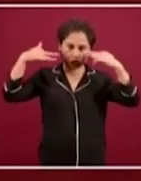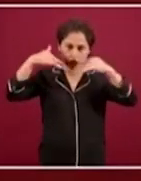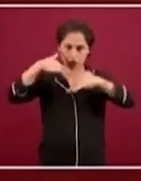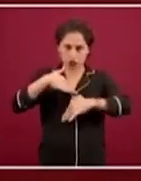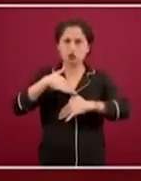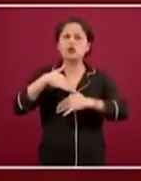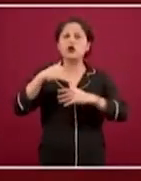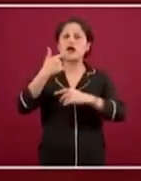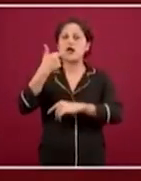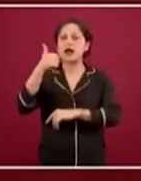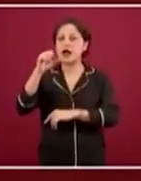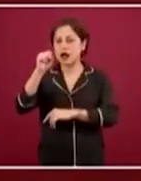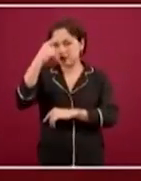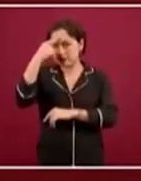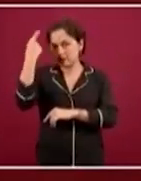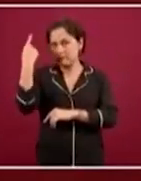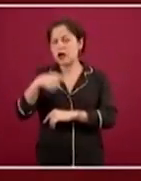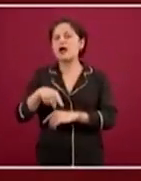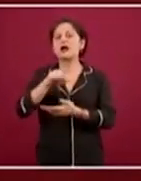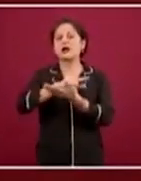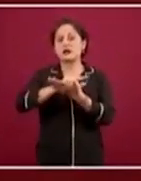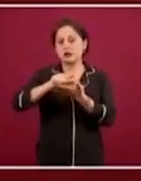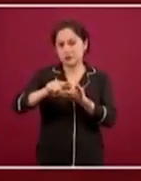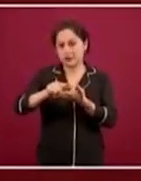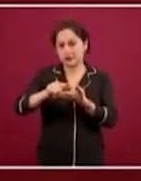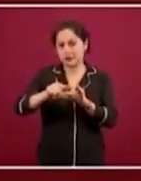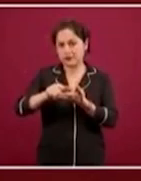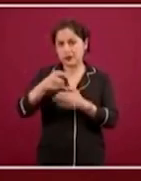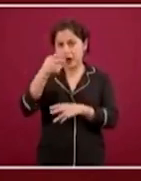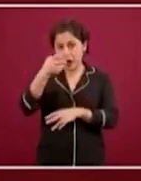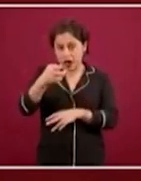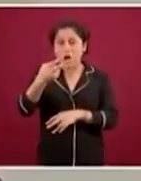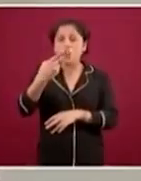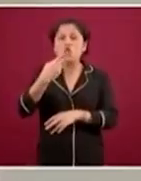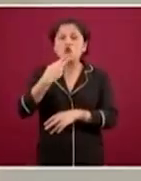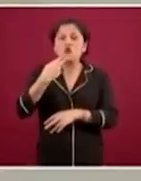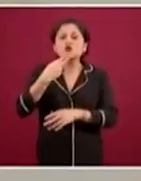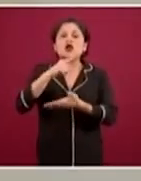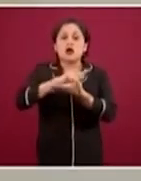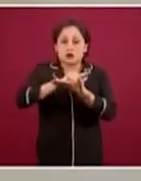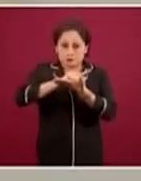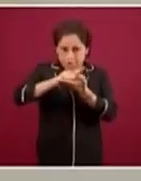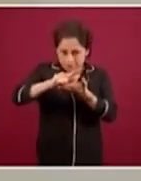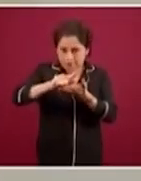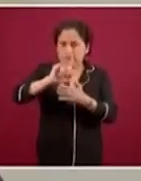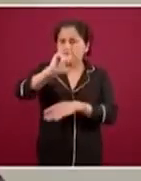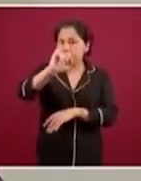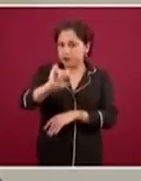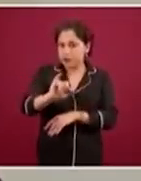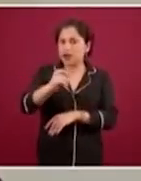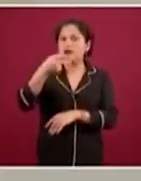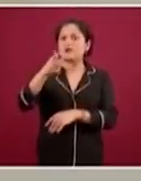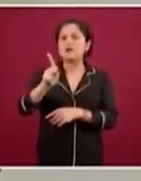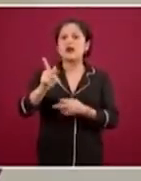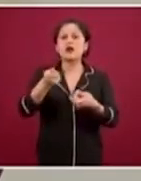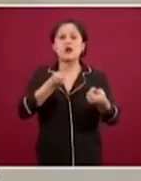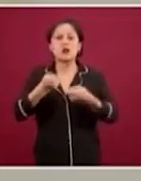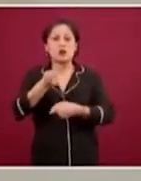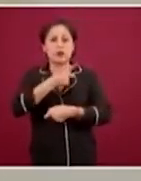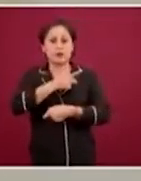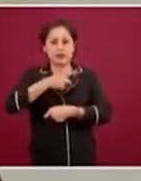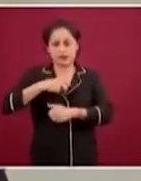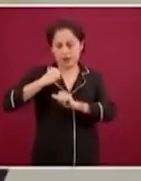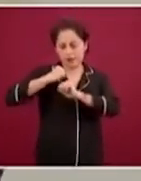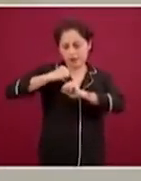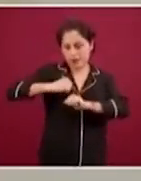Estos son tecnológicamente diseñados para procesos de sanitización controlados, en donde las